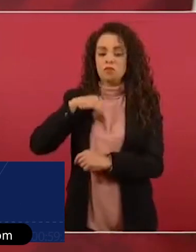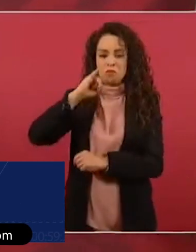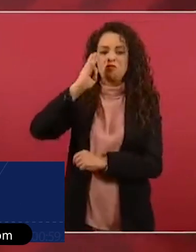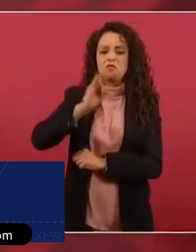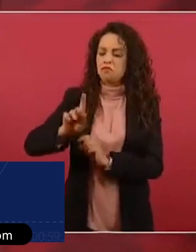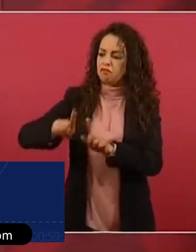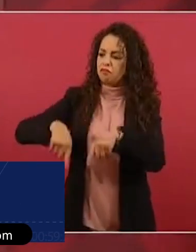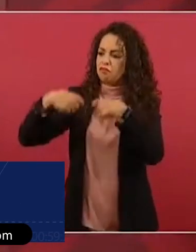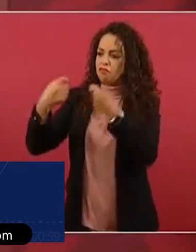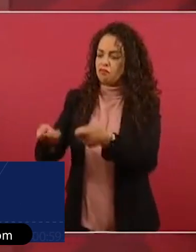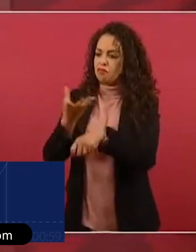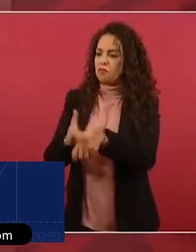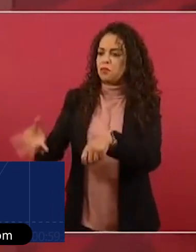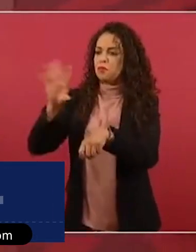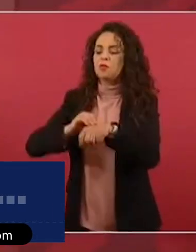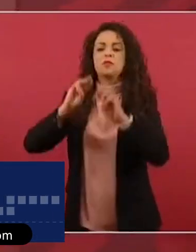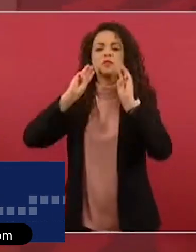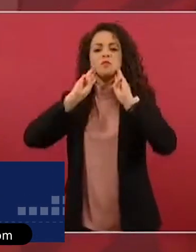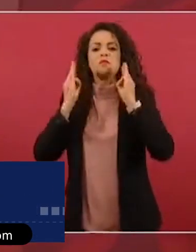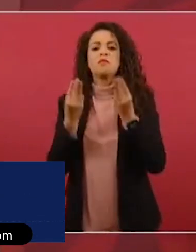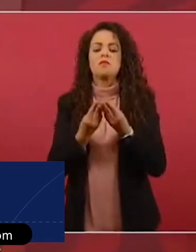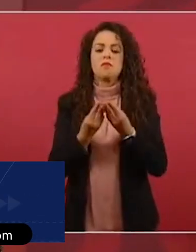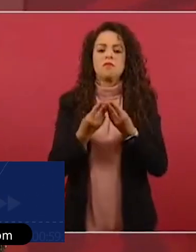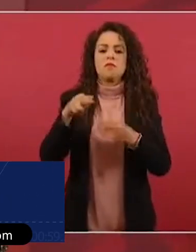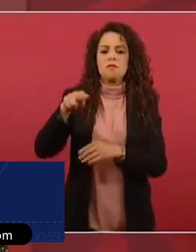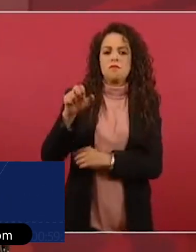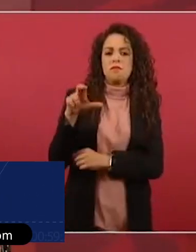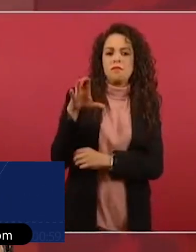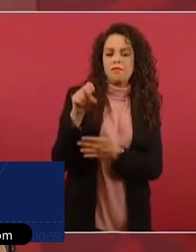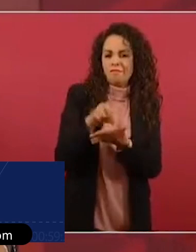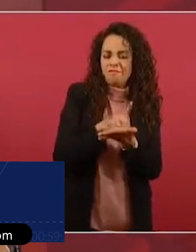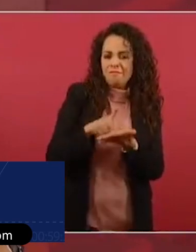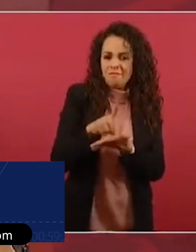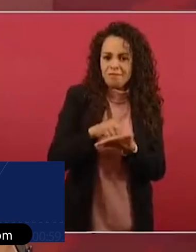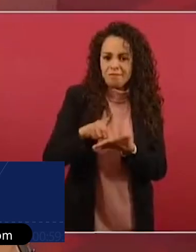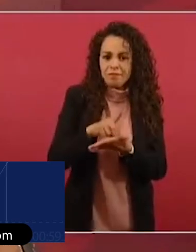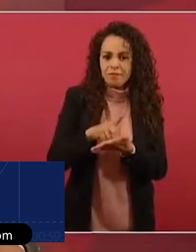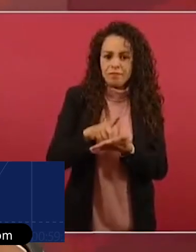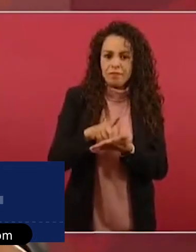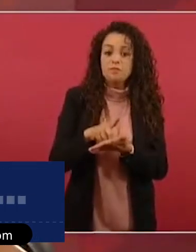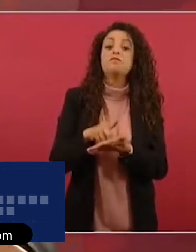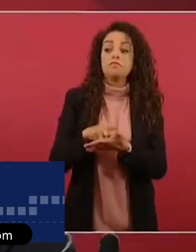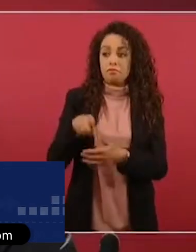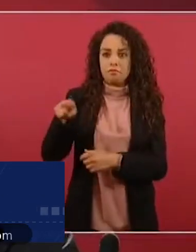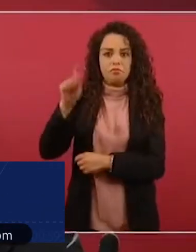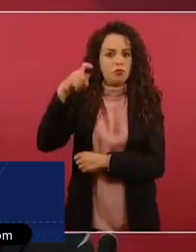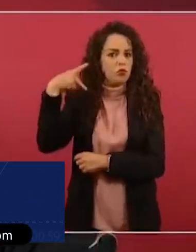que dominara en un amplio